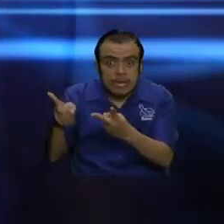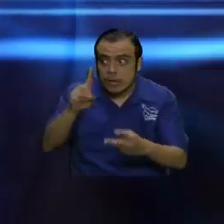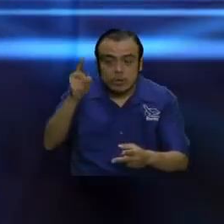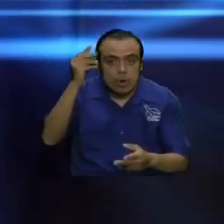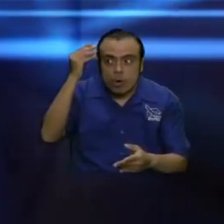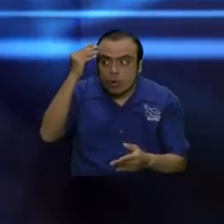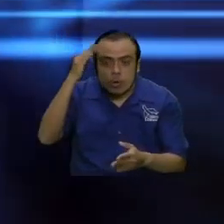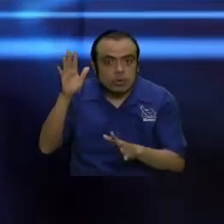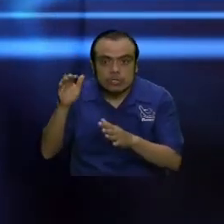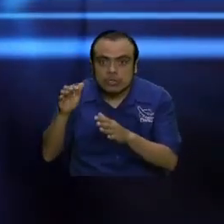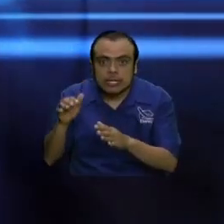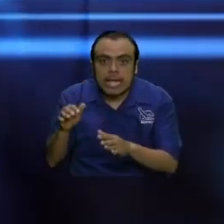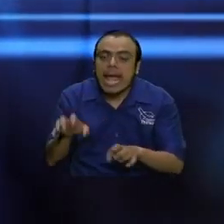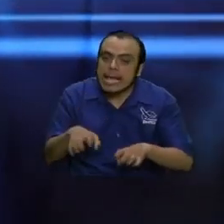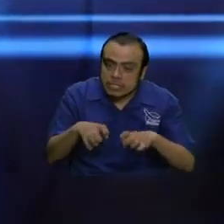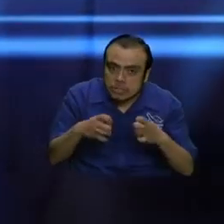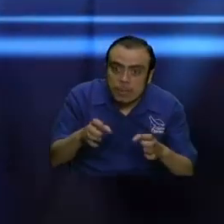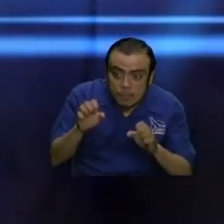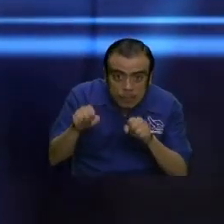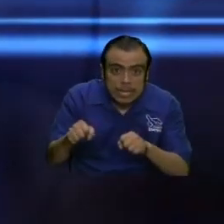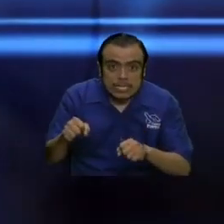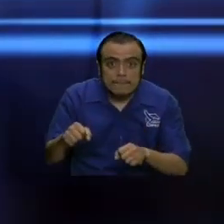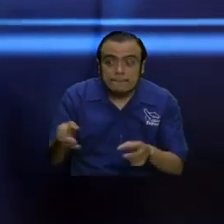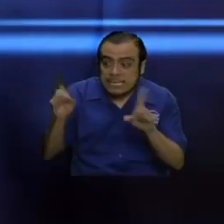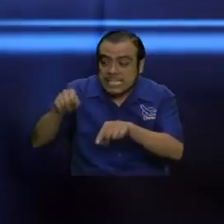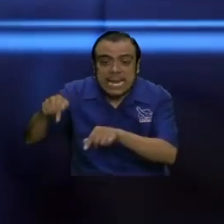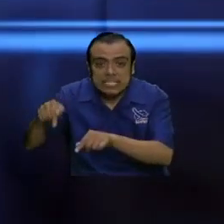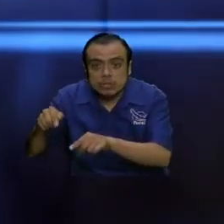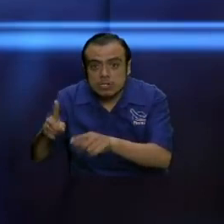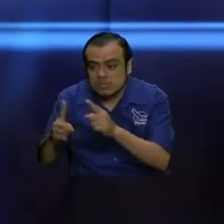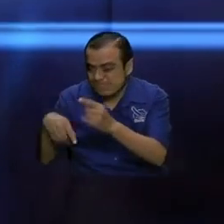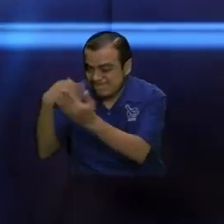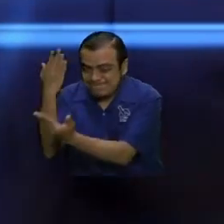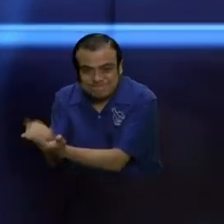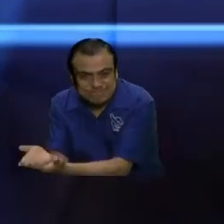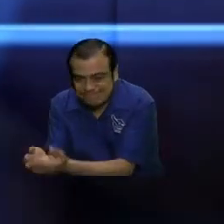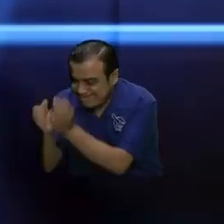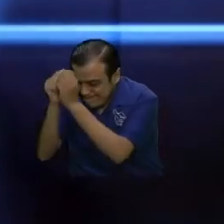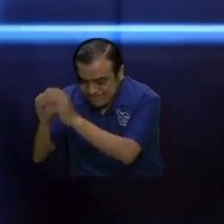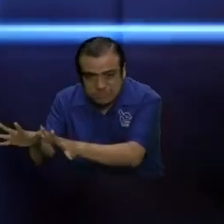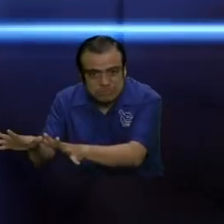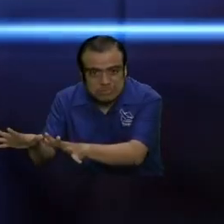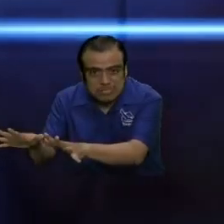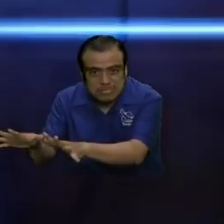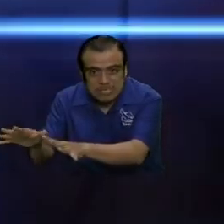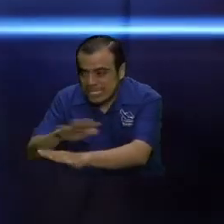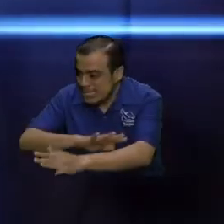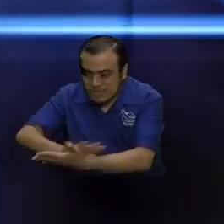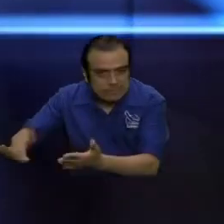entonces le puede pasar lo que le pasó a ellos te derribarán a tierra y tus hijos dentro de ti y no dejarán piedra sobre piedra